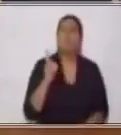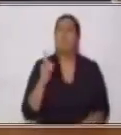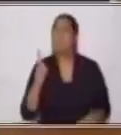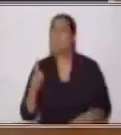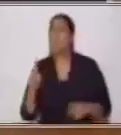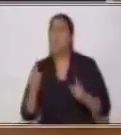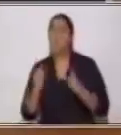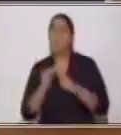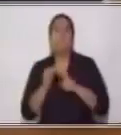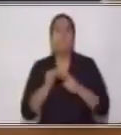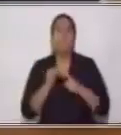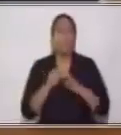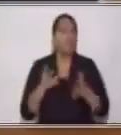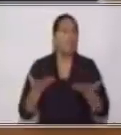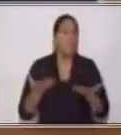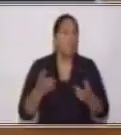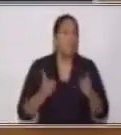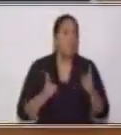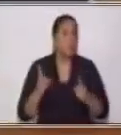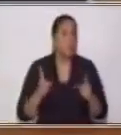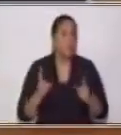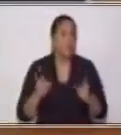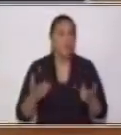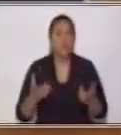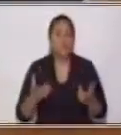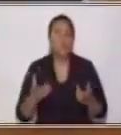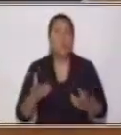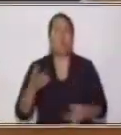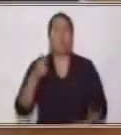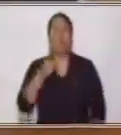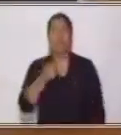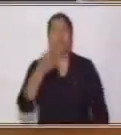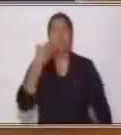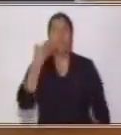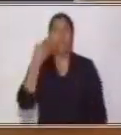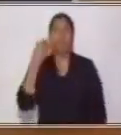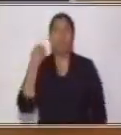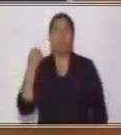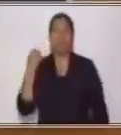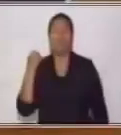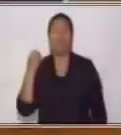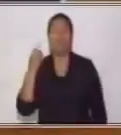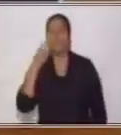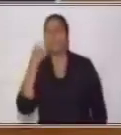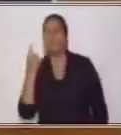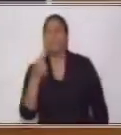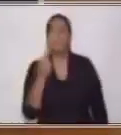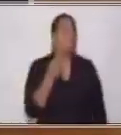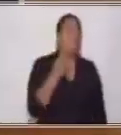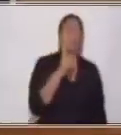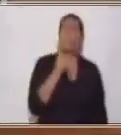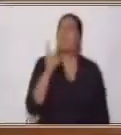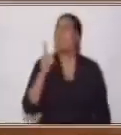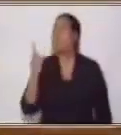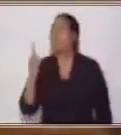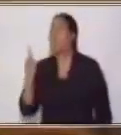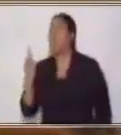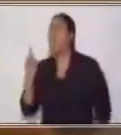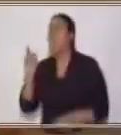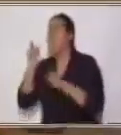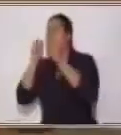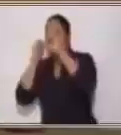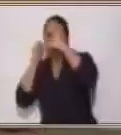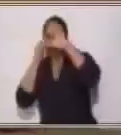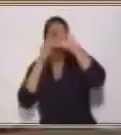palabra. Abuelo. palabra es? Ajá. Abuelo. Busquémosla entonces. Vamos a ver. ¿Dónde estará? Busquemos por